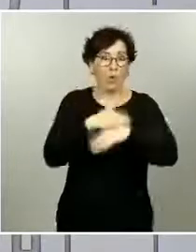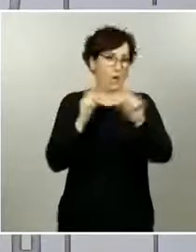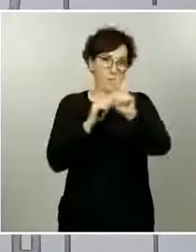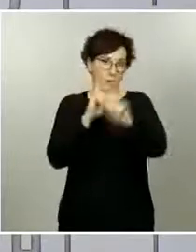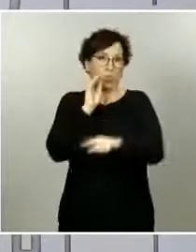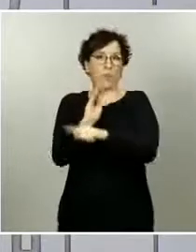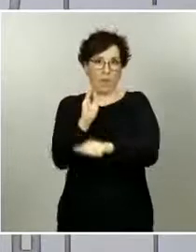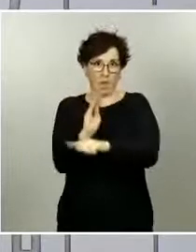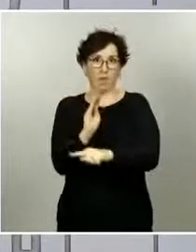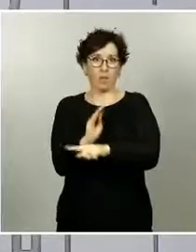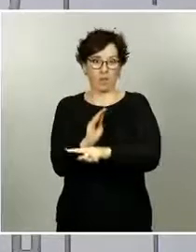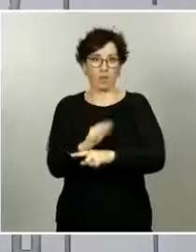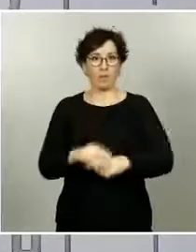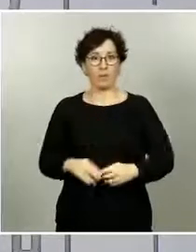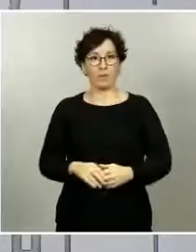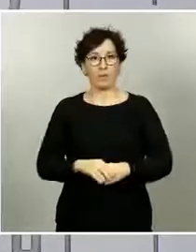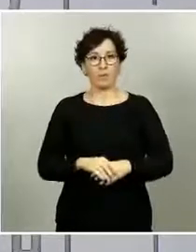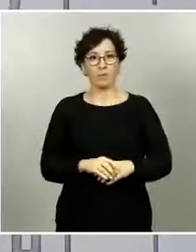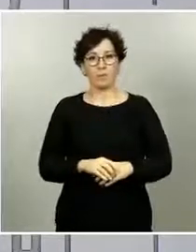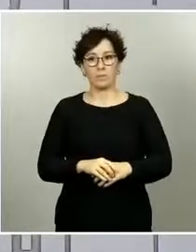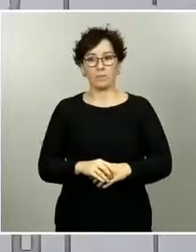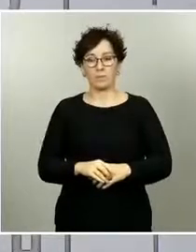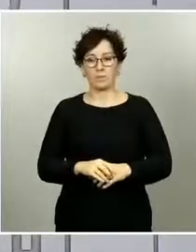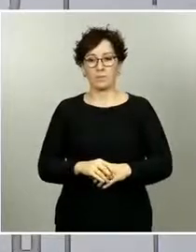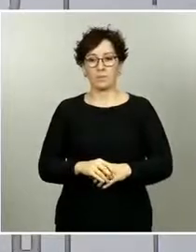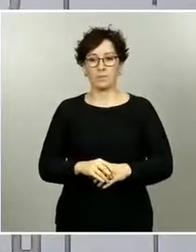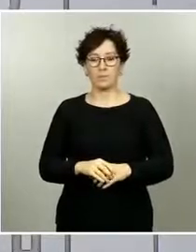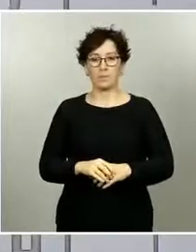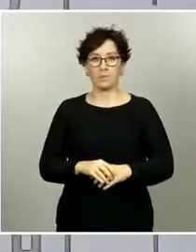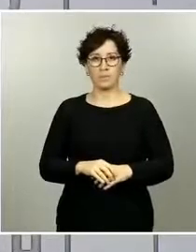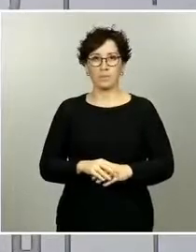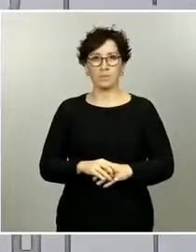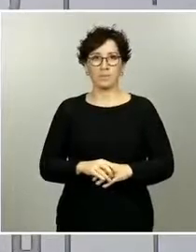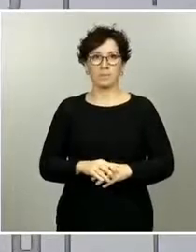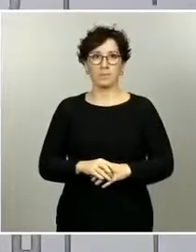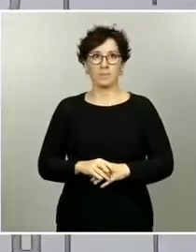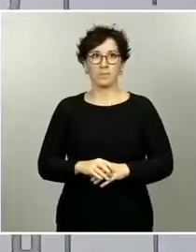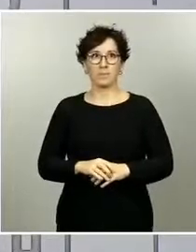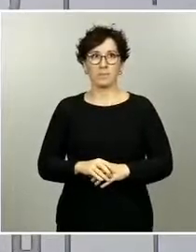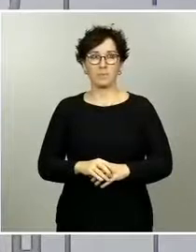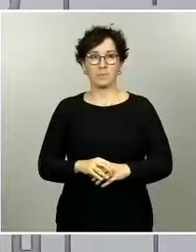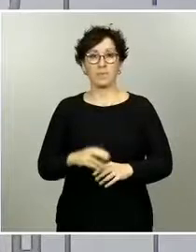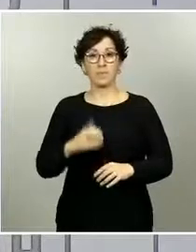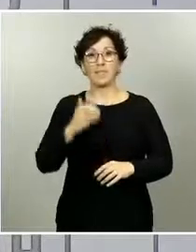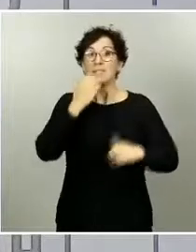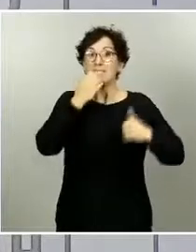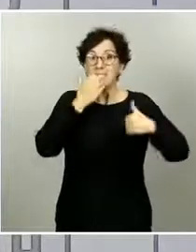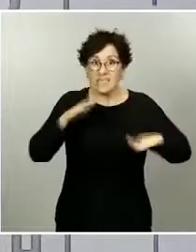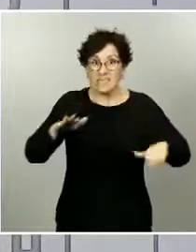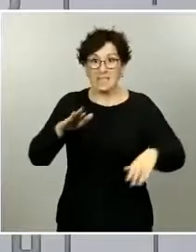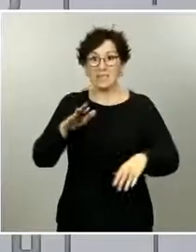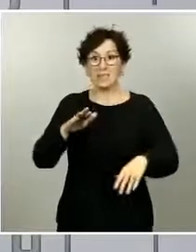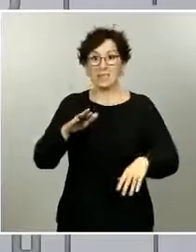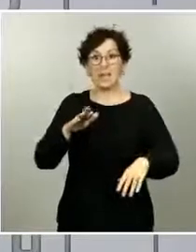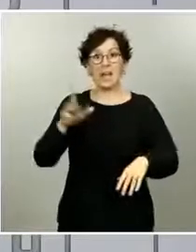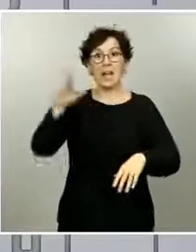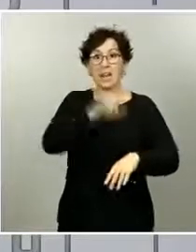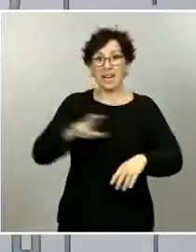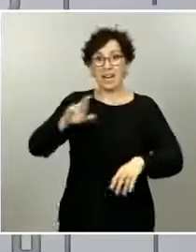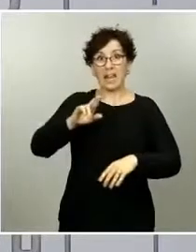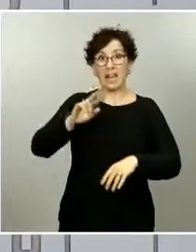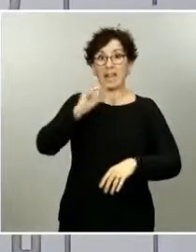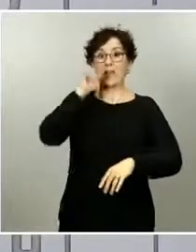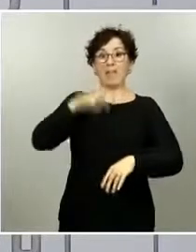realmente no los tengan al 100%, con lo cual hay que tener cuidado. Sí que parece que las reinfecciones